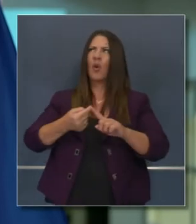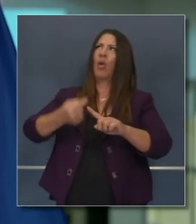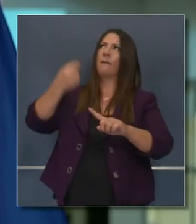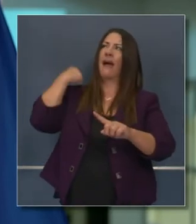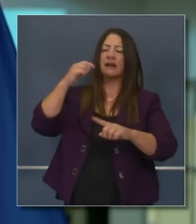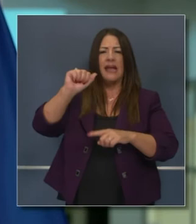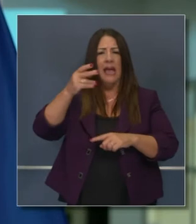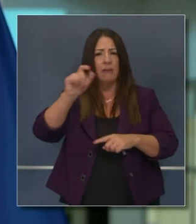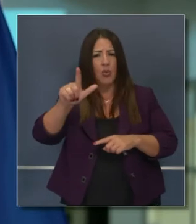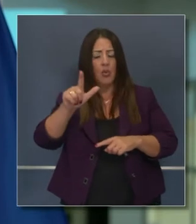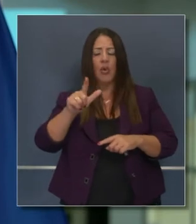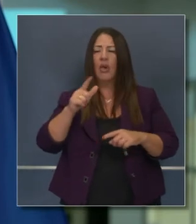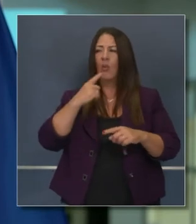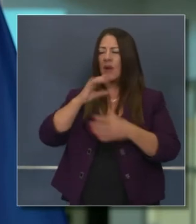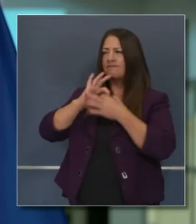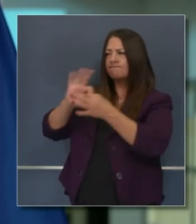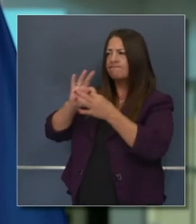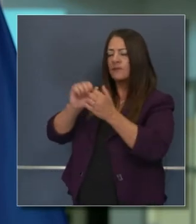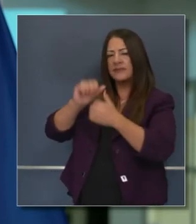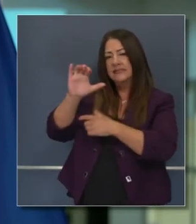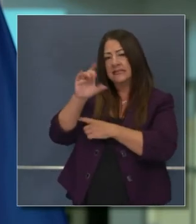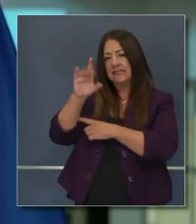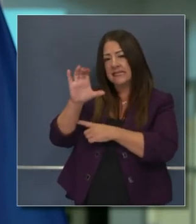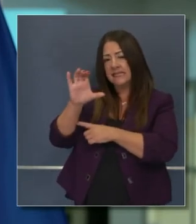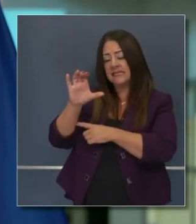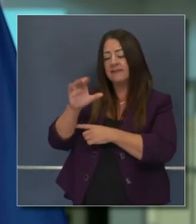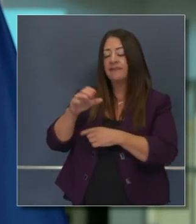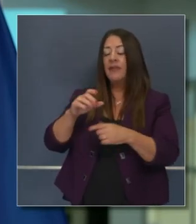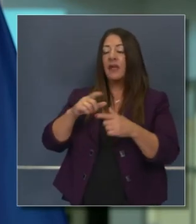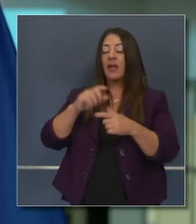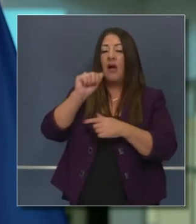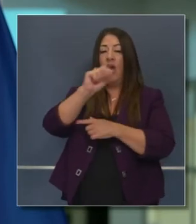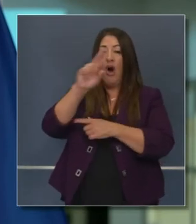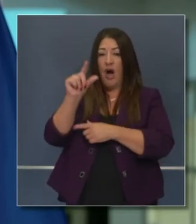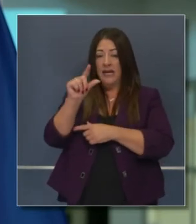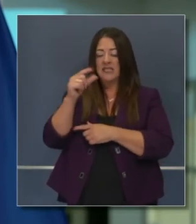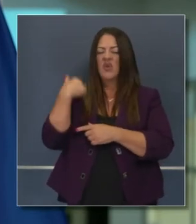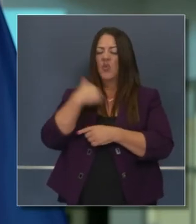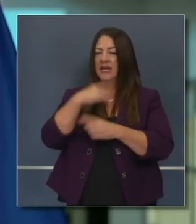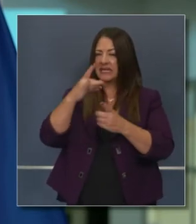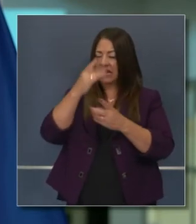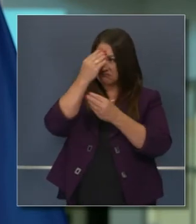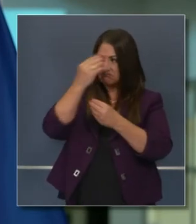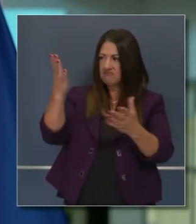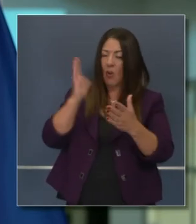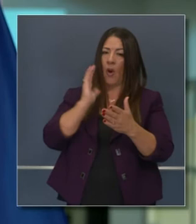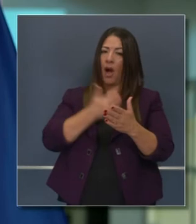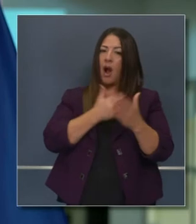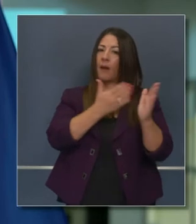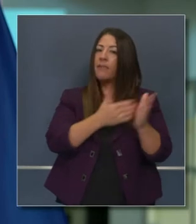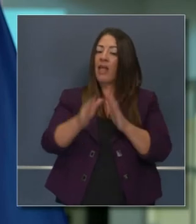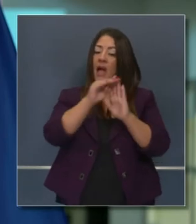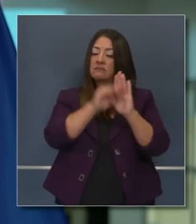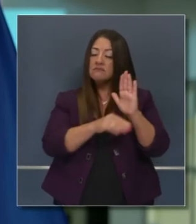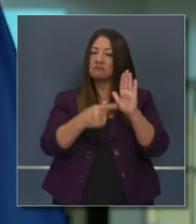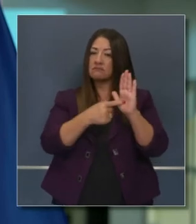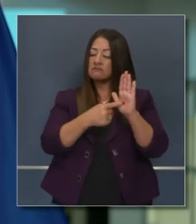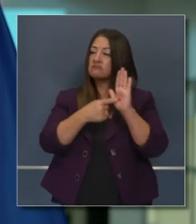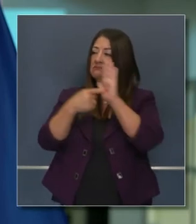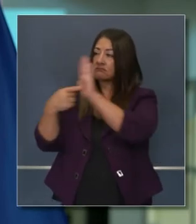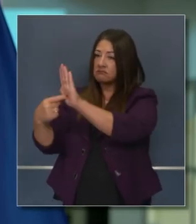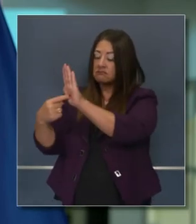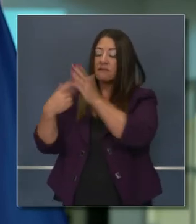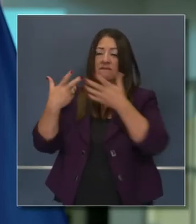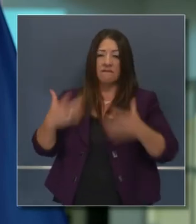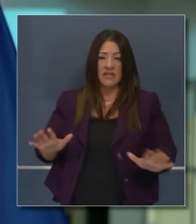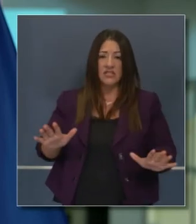a principios de abril y más normalmente con CDC. En agosto emitimos un plan comprensivo, uno de los